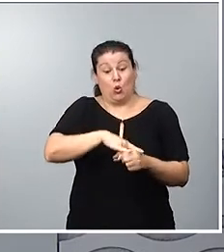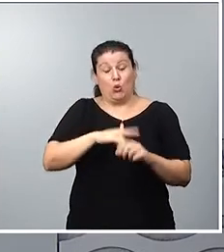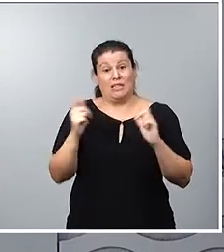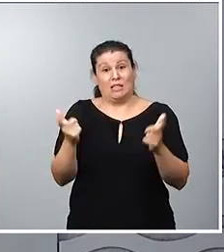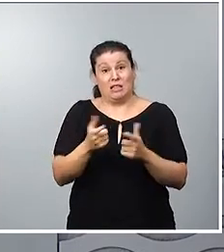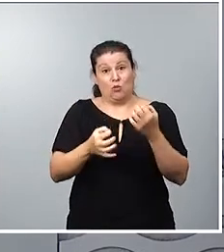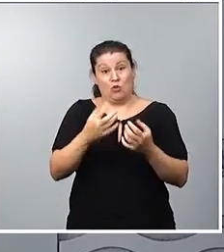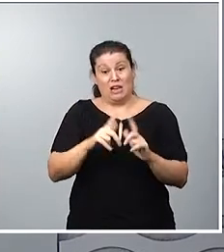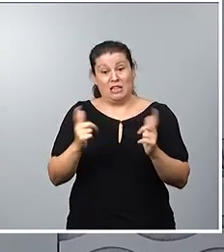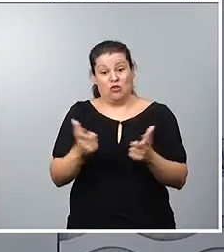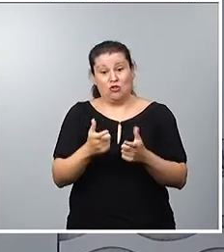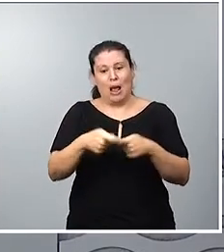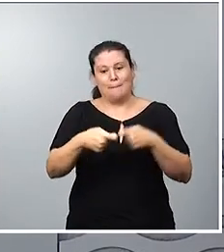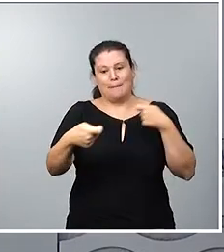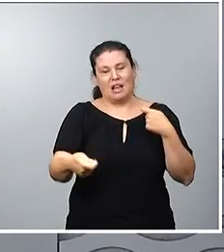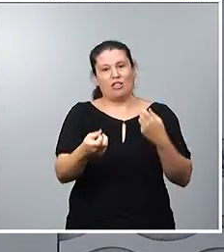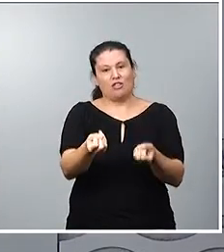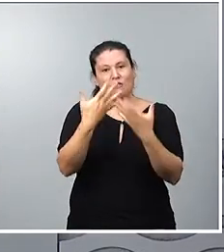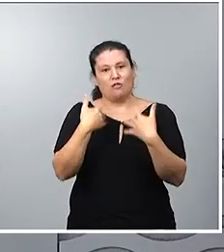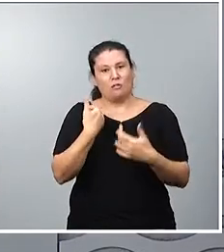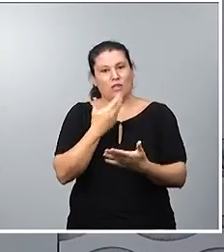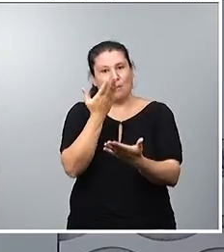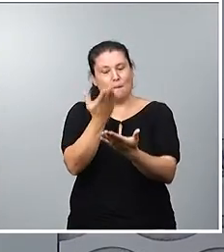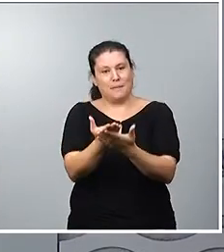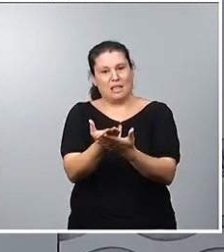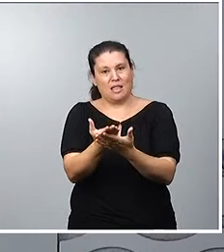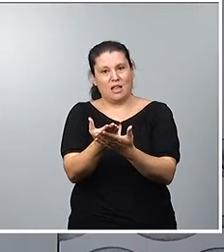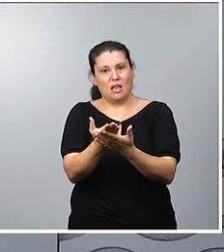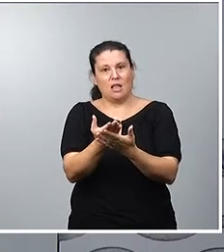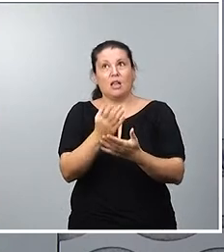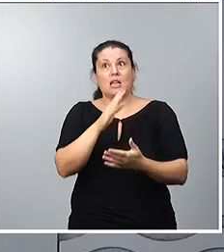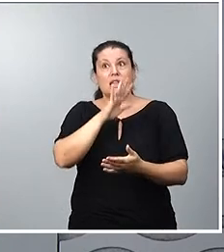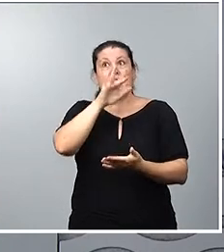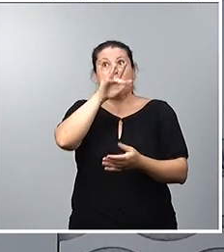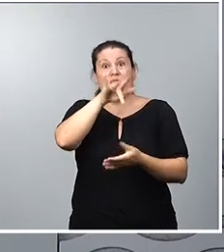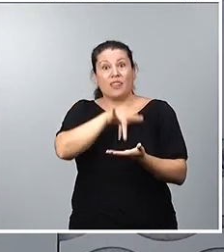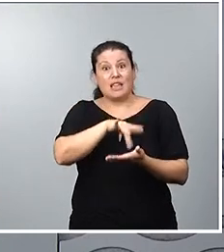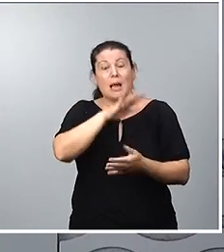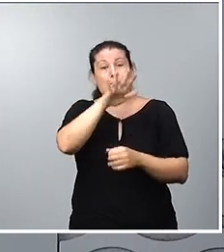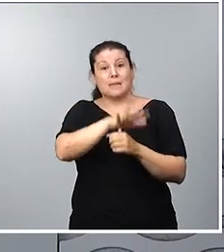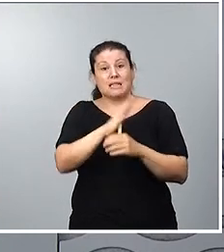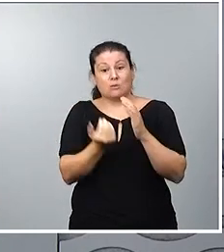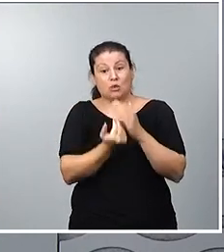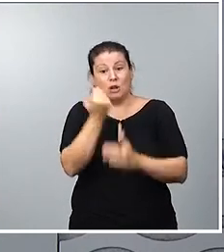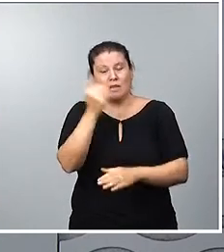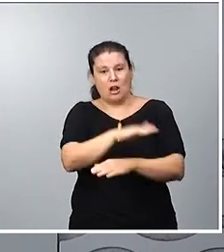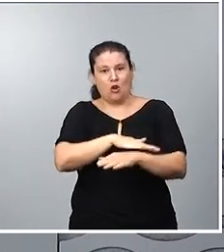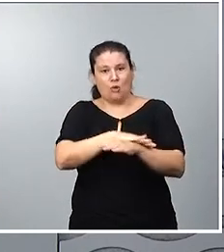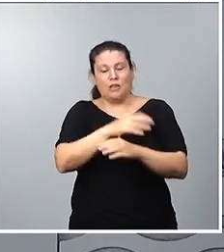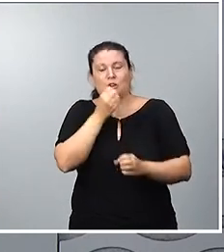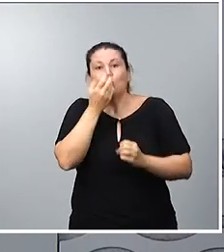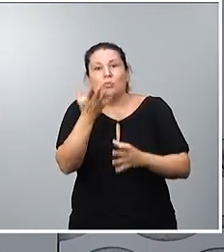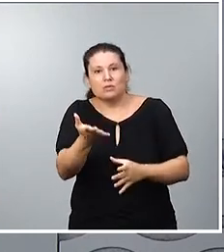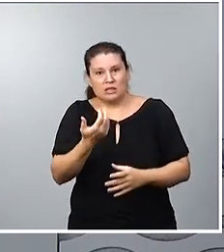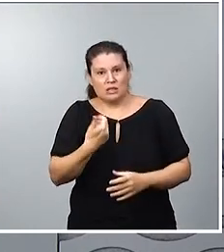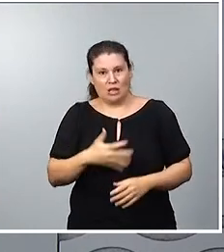pide una ampliación de información y el mismo martes por la mañana el gobierno la proporciona.